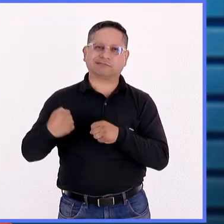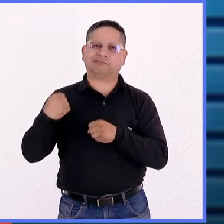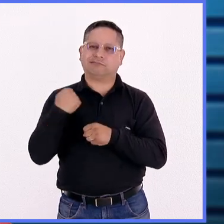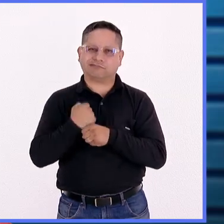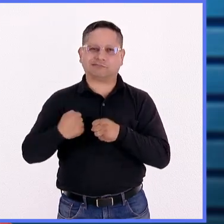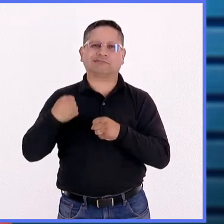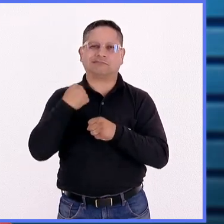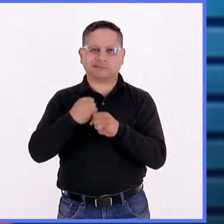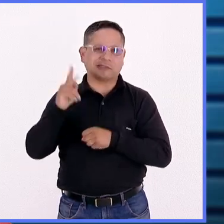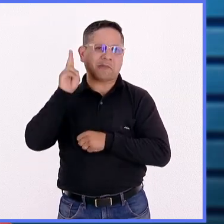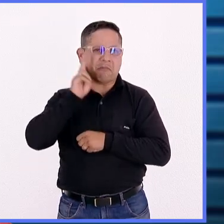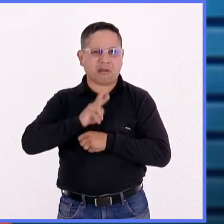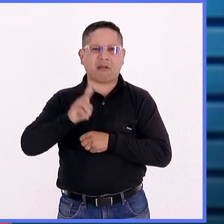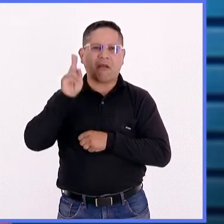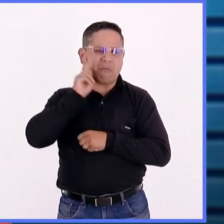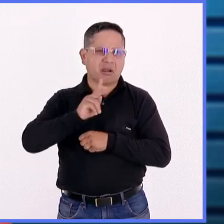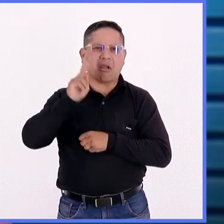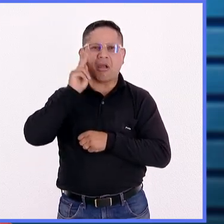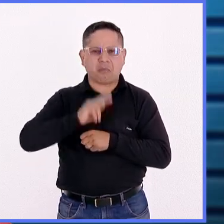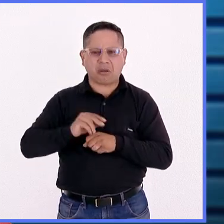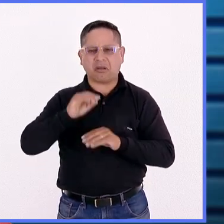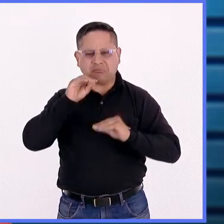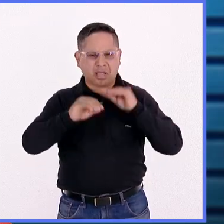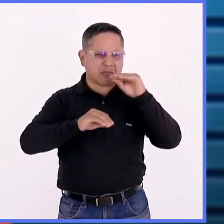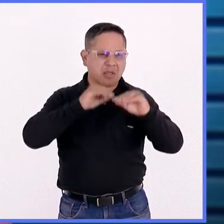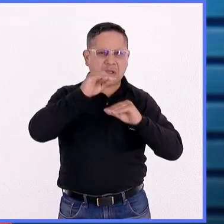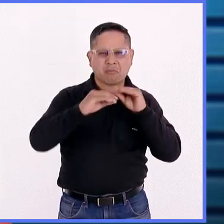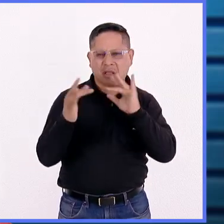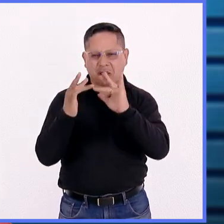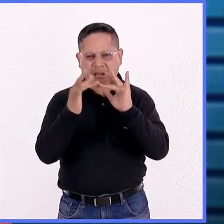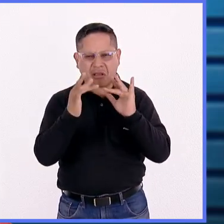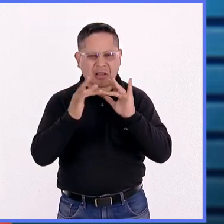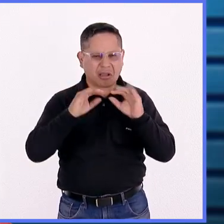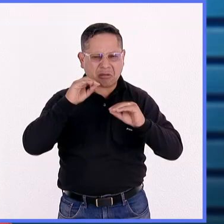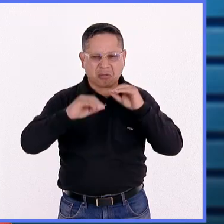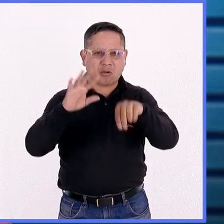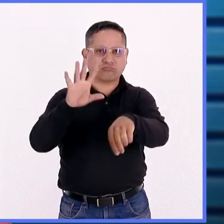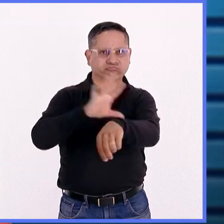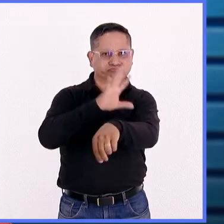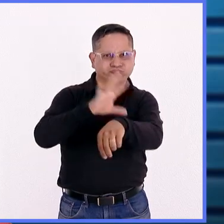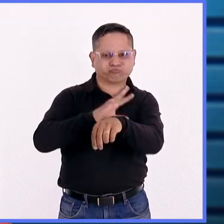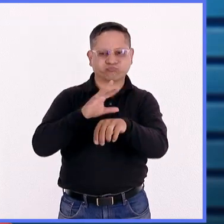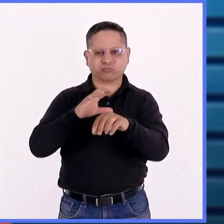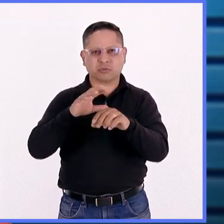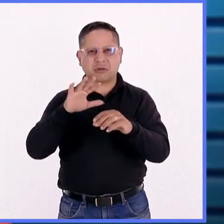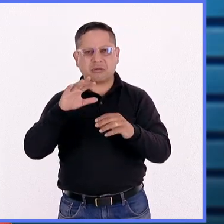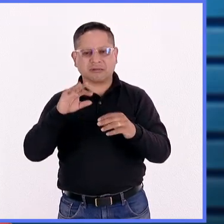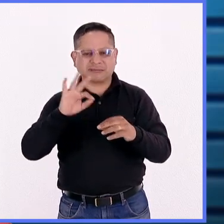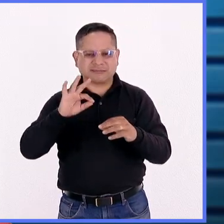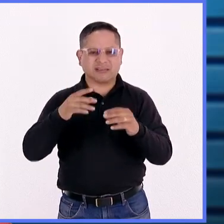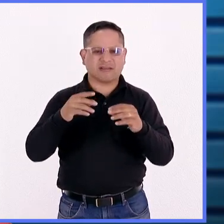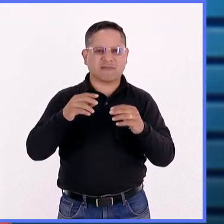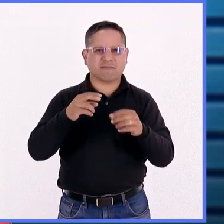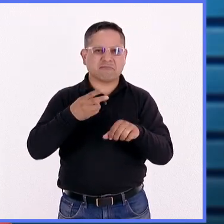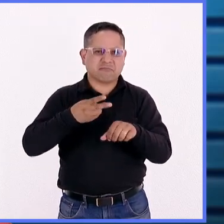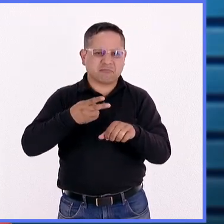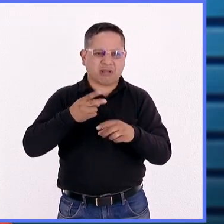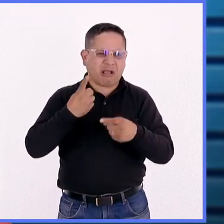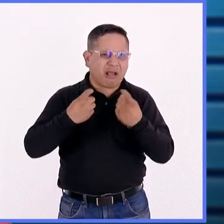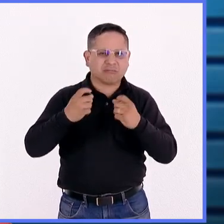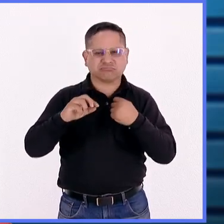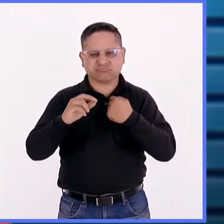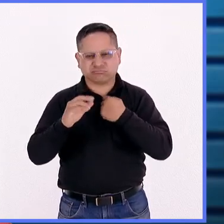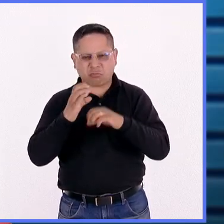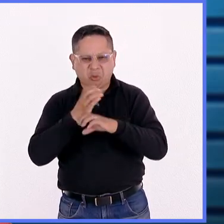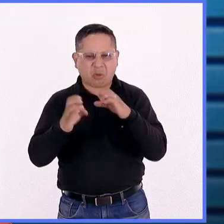probaron y perfeccionaron diseños, sensores, así como componentes electrónicos y mecánicos, además de sistemas completos.